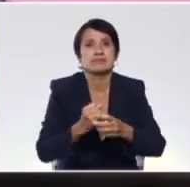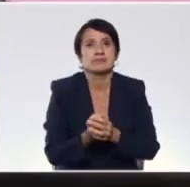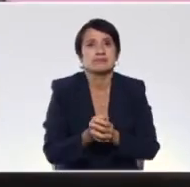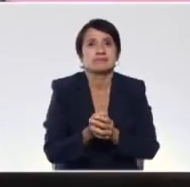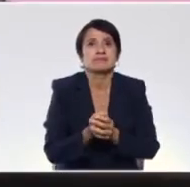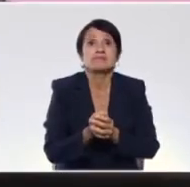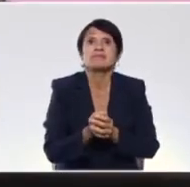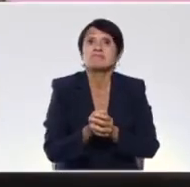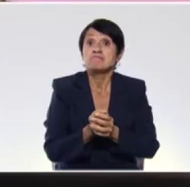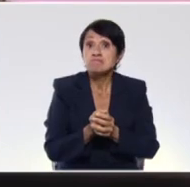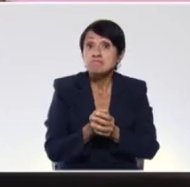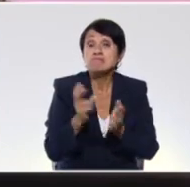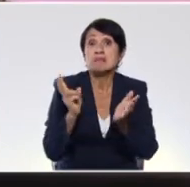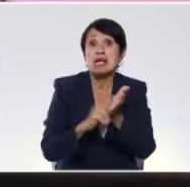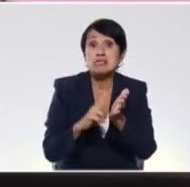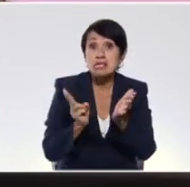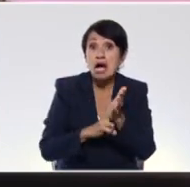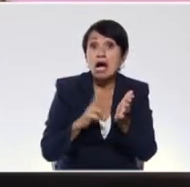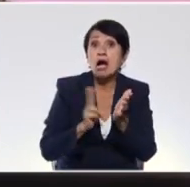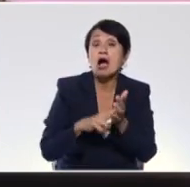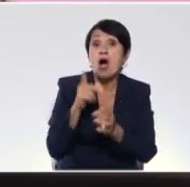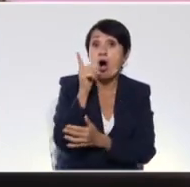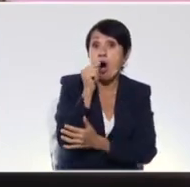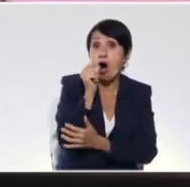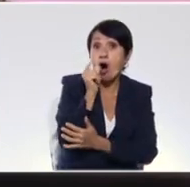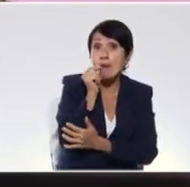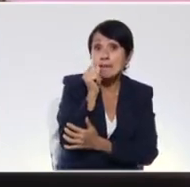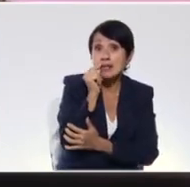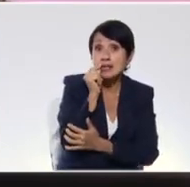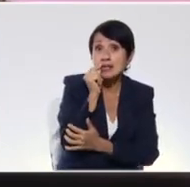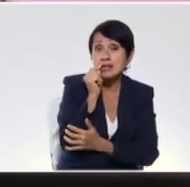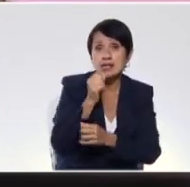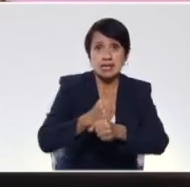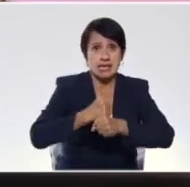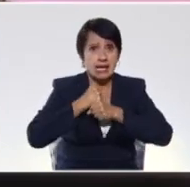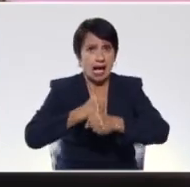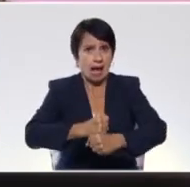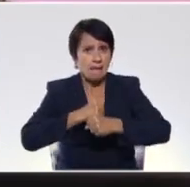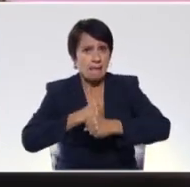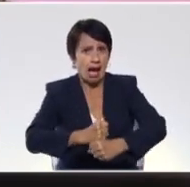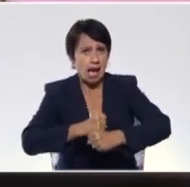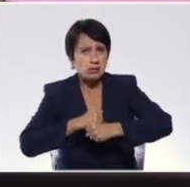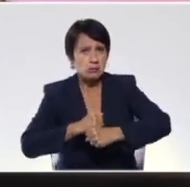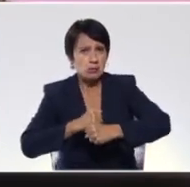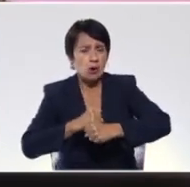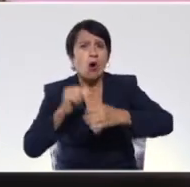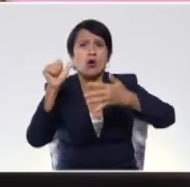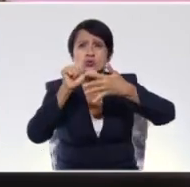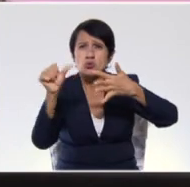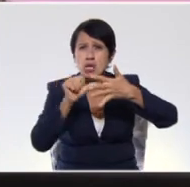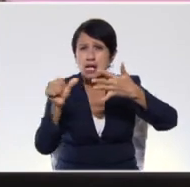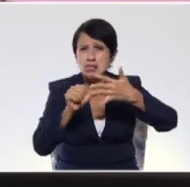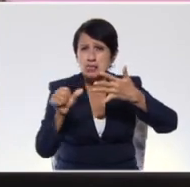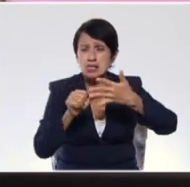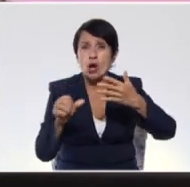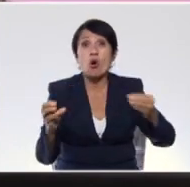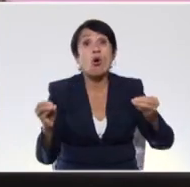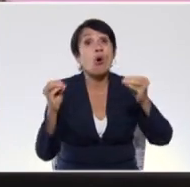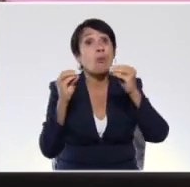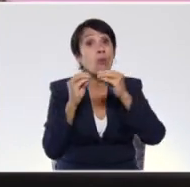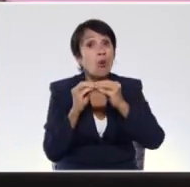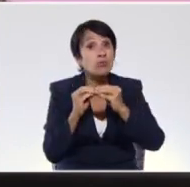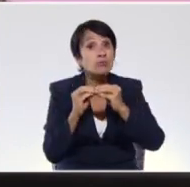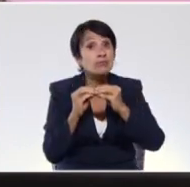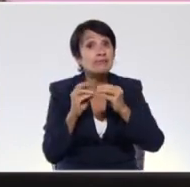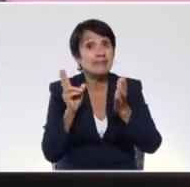profe, fíjese, hombre y caballo son sustantivos comunes,